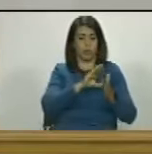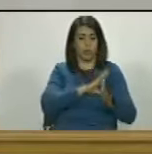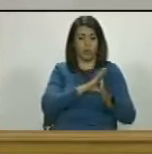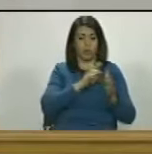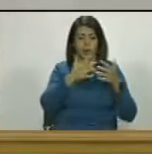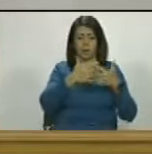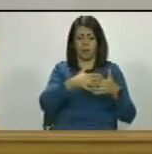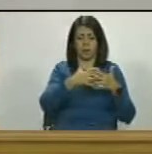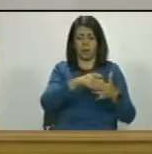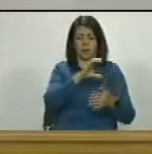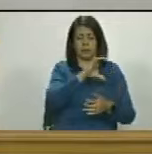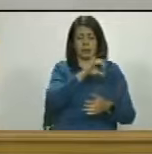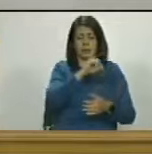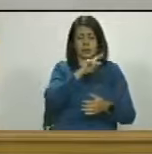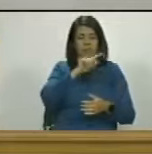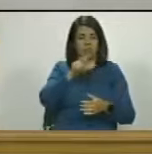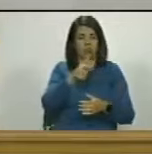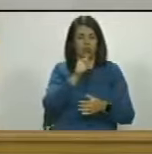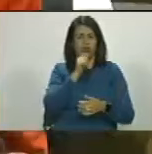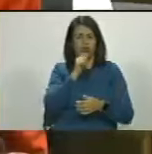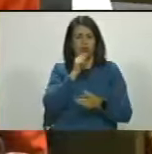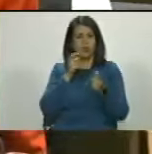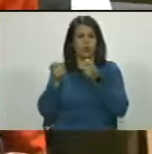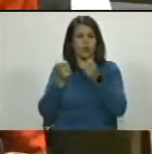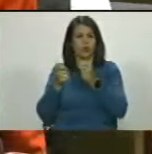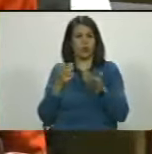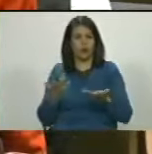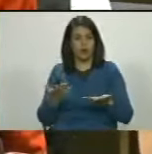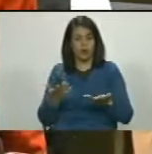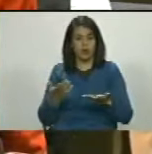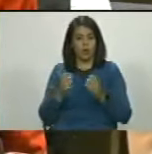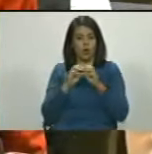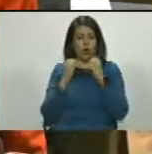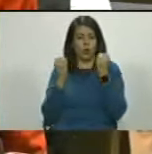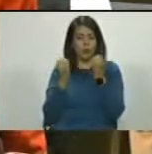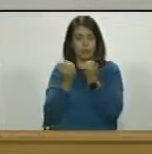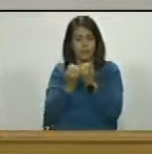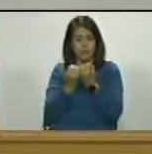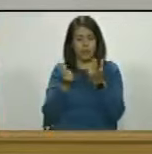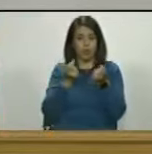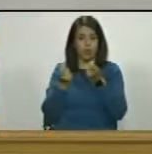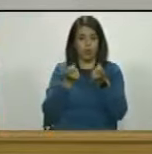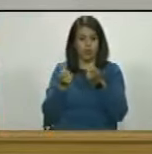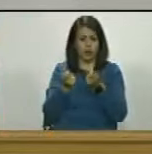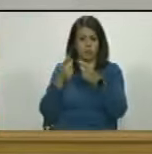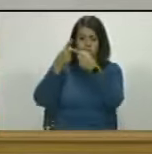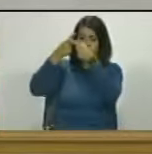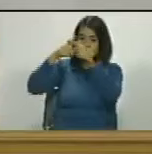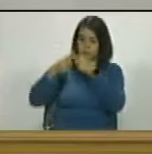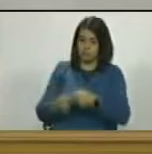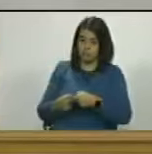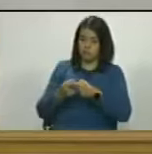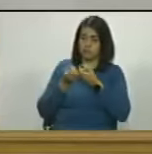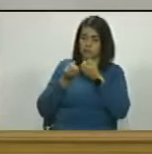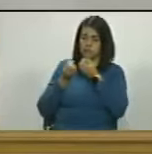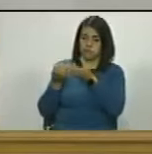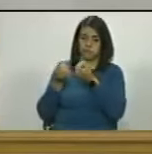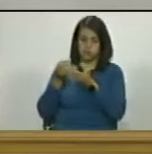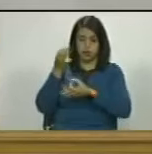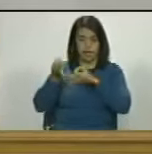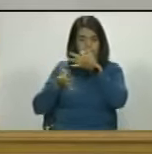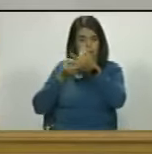circo ¿quién controla eso? ¿en qué oficina de contraloría rinden ellos cuentas?